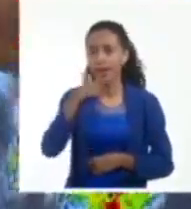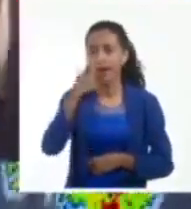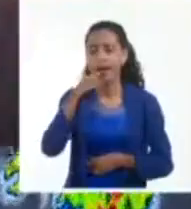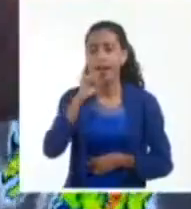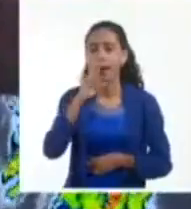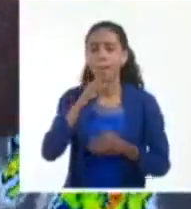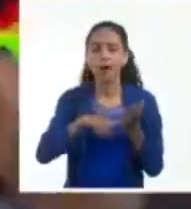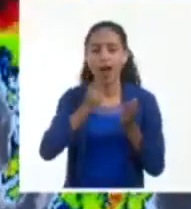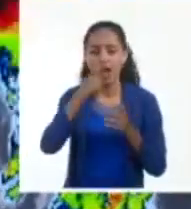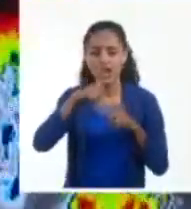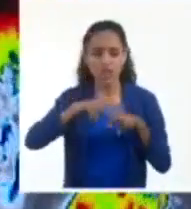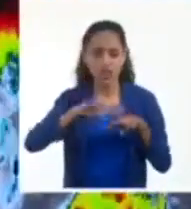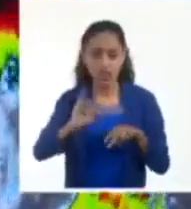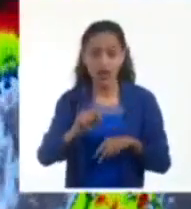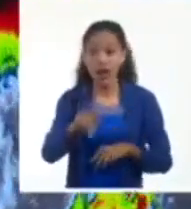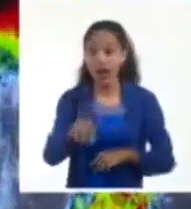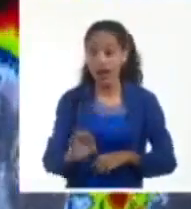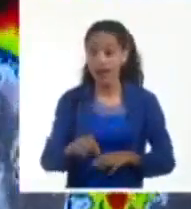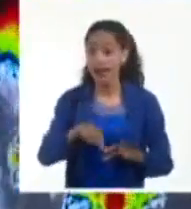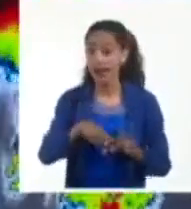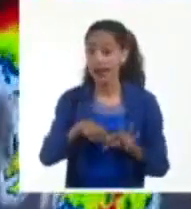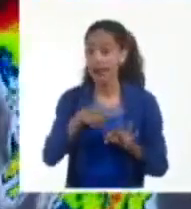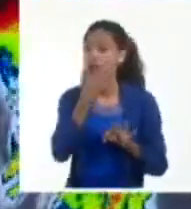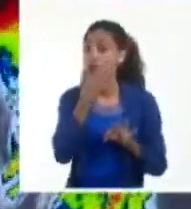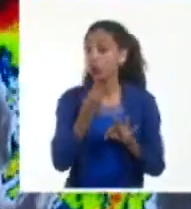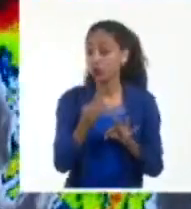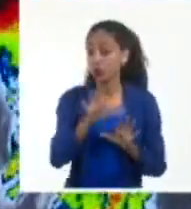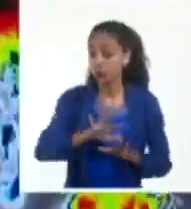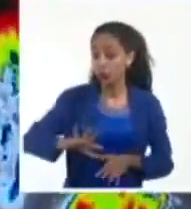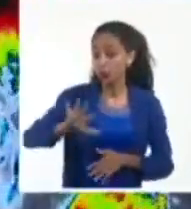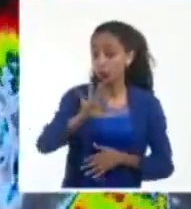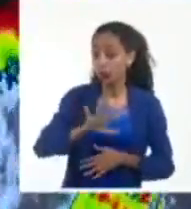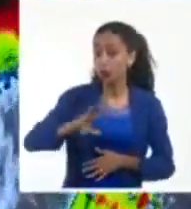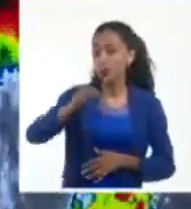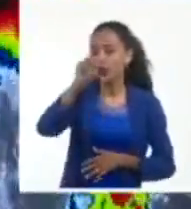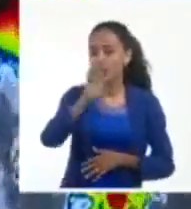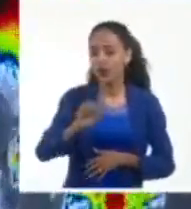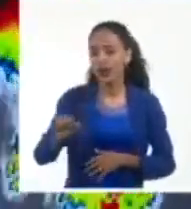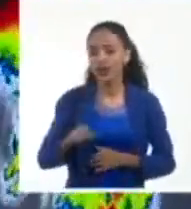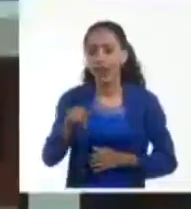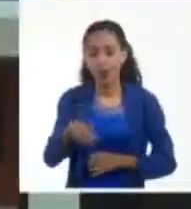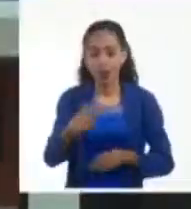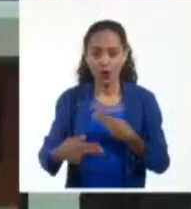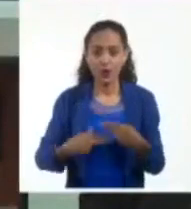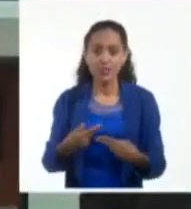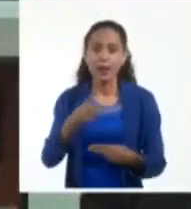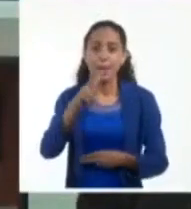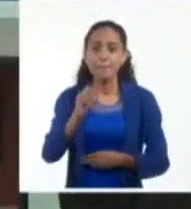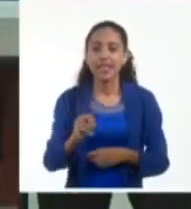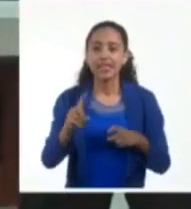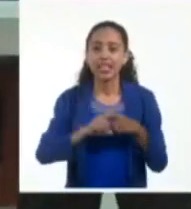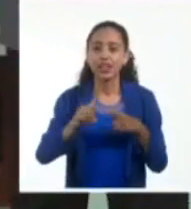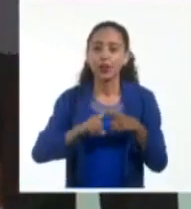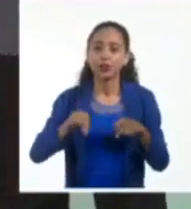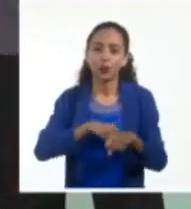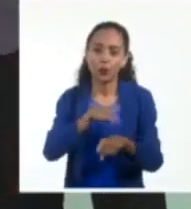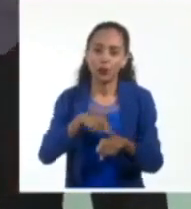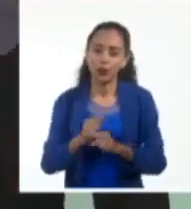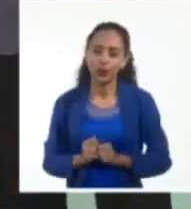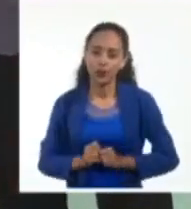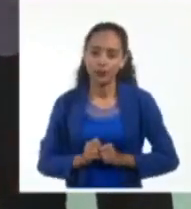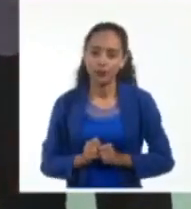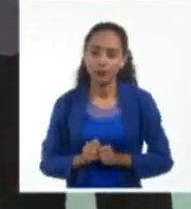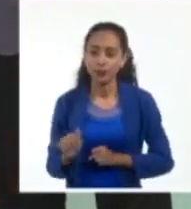Está pasando la isla de la juventud en el rumbo que lleva al noroeste. Ahora lo hace a 20 kilómetros por hora. Ha